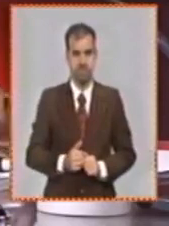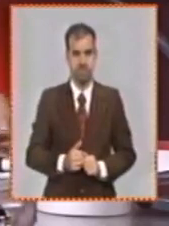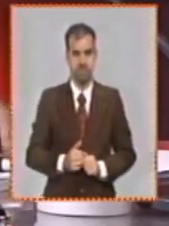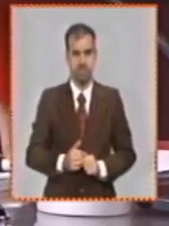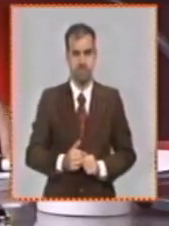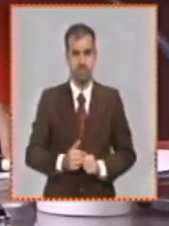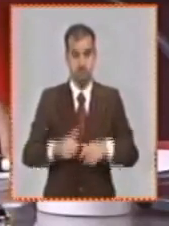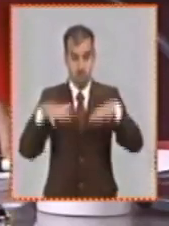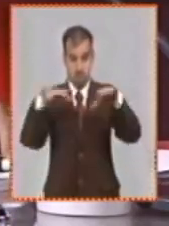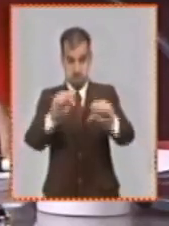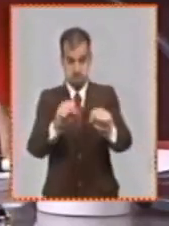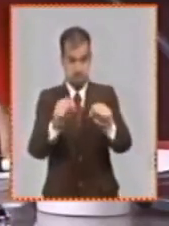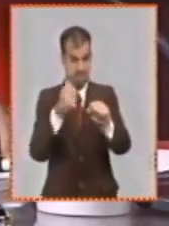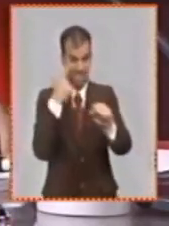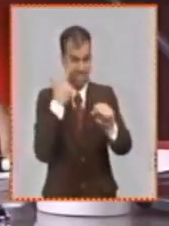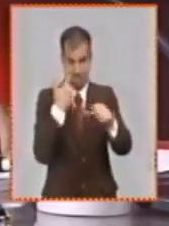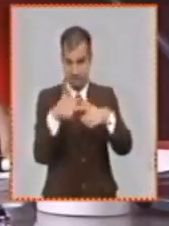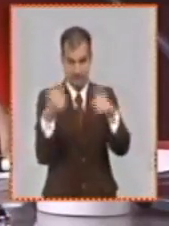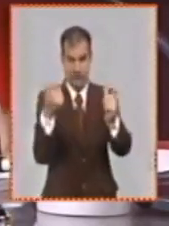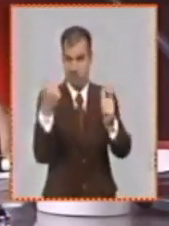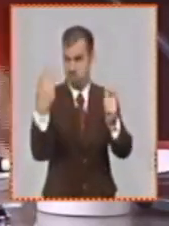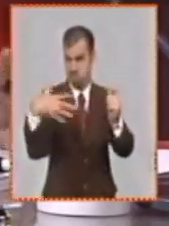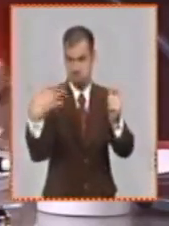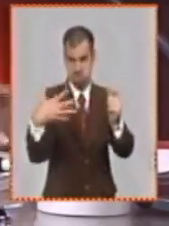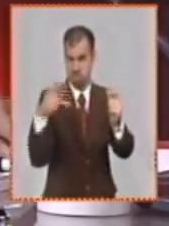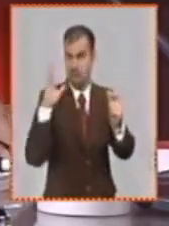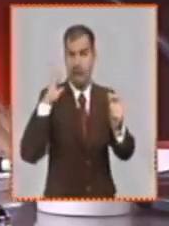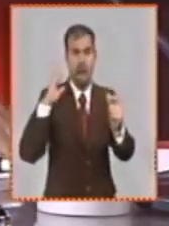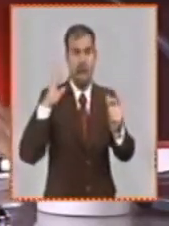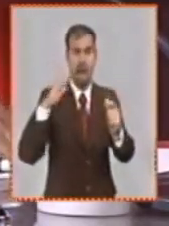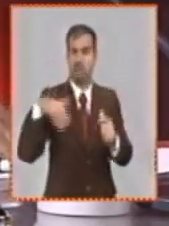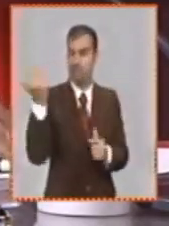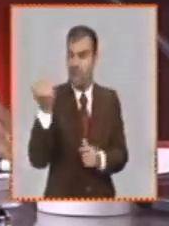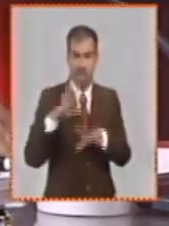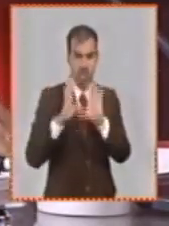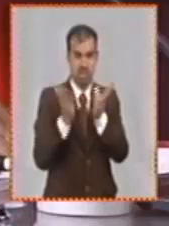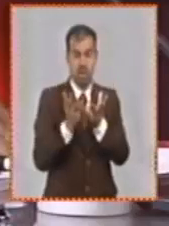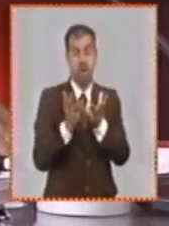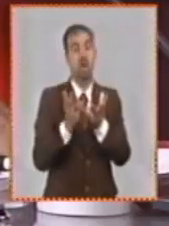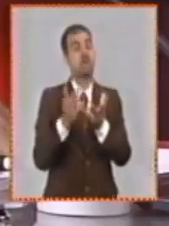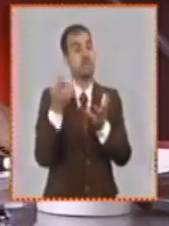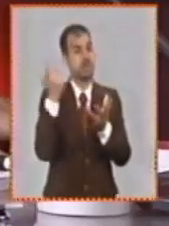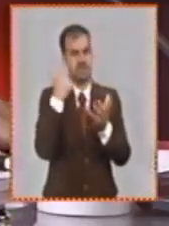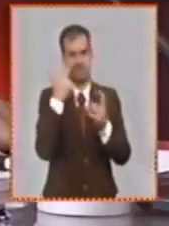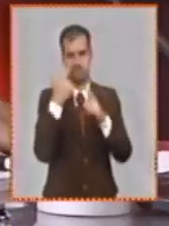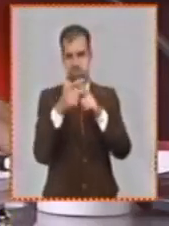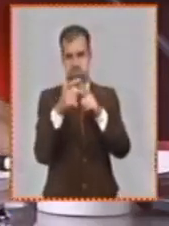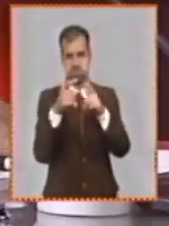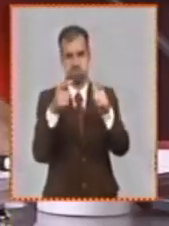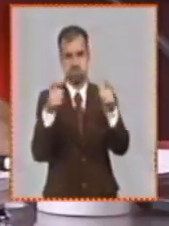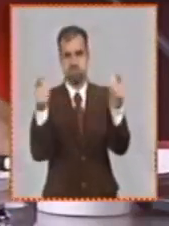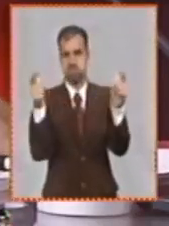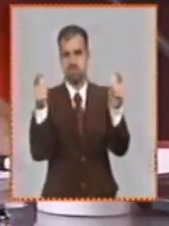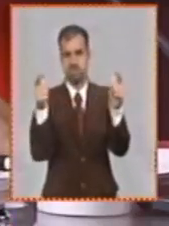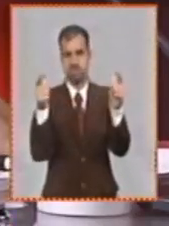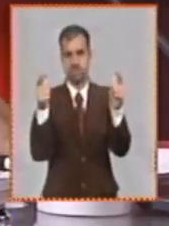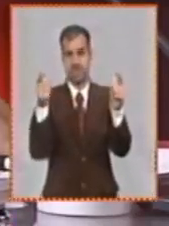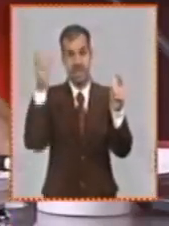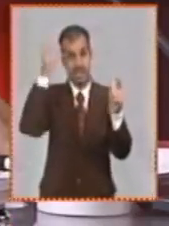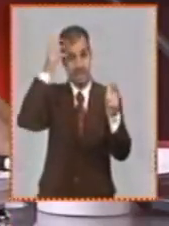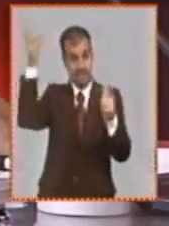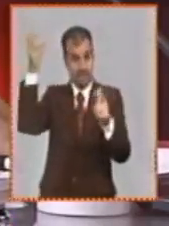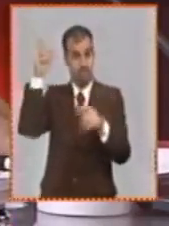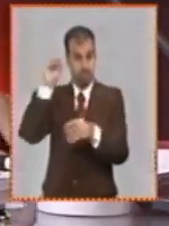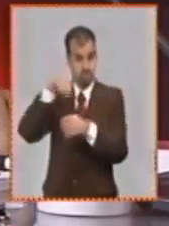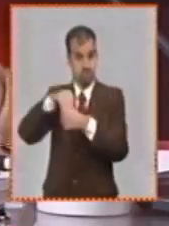mayoritaria en las formas de gestión no estatal aunque todavía es muy alta la detección de violaciones en el